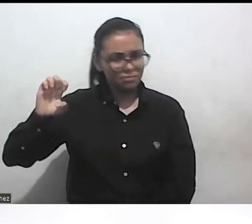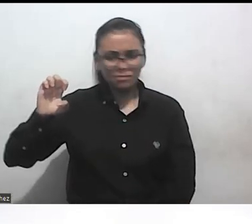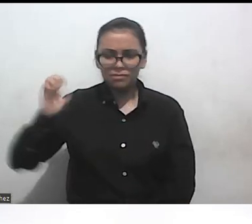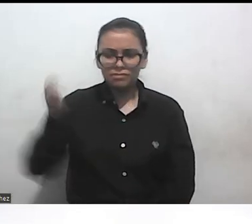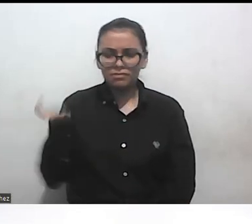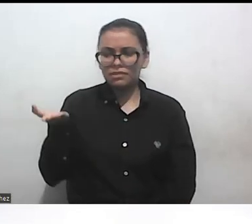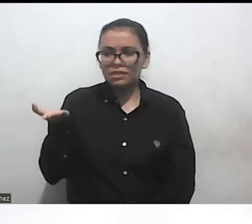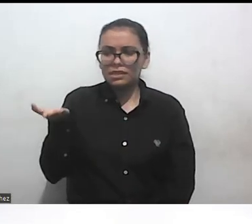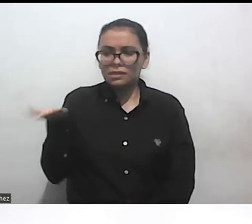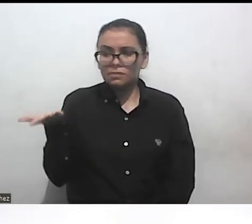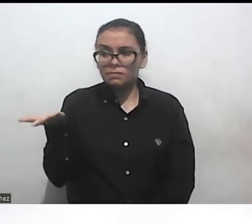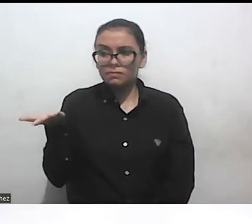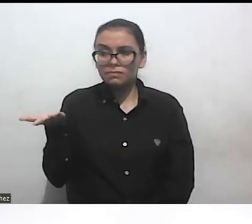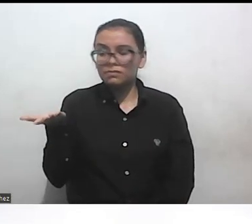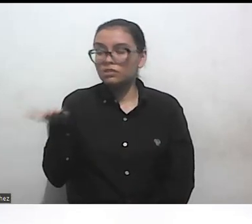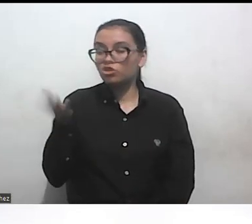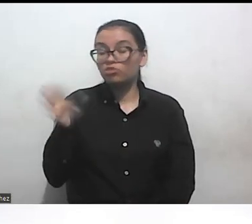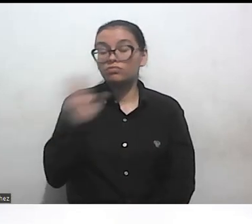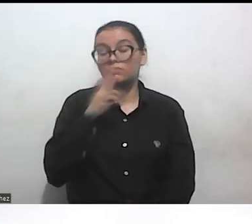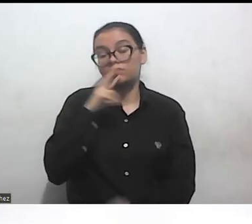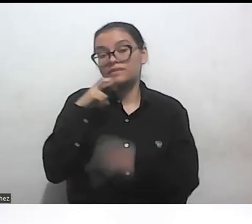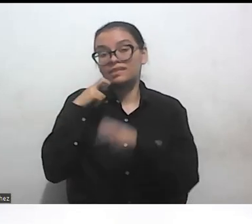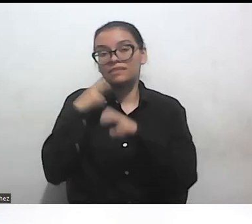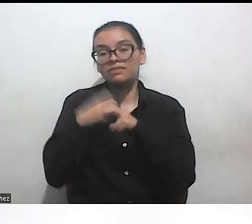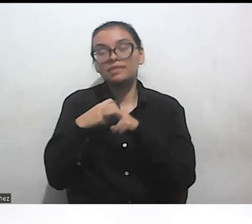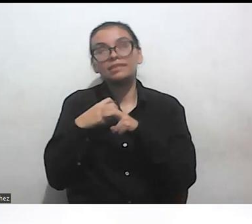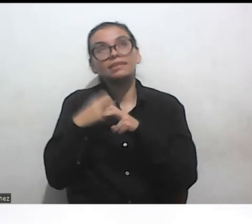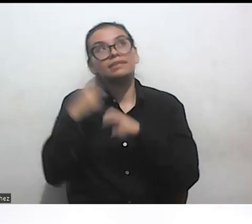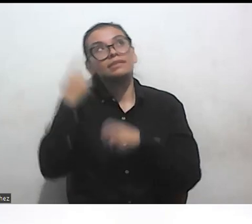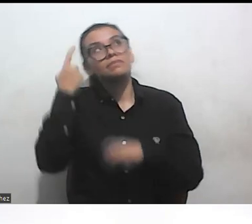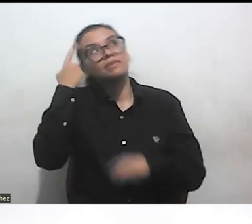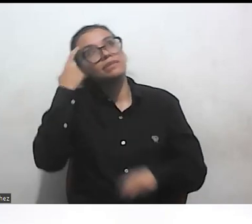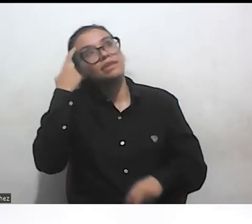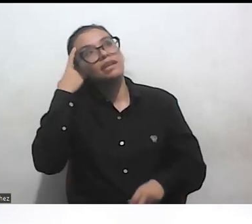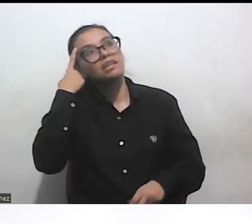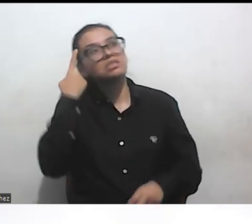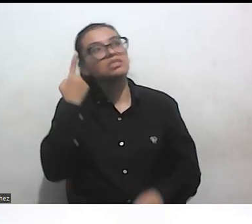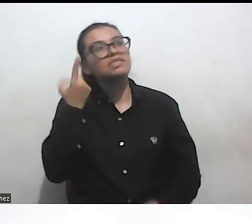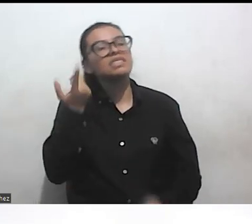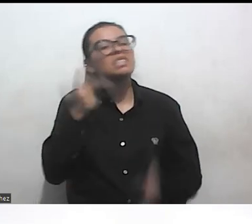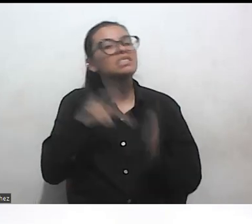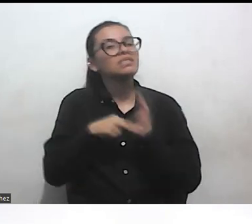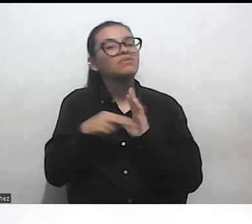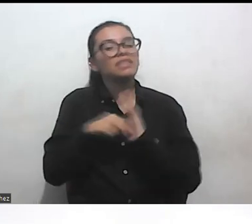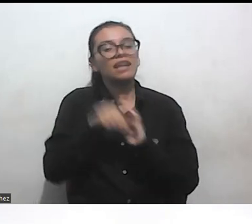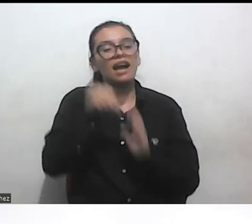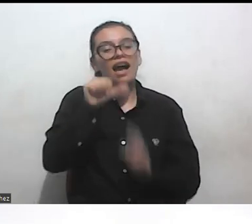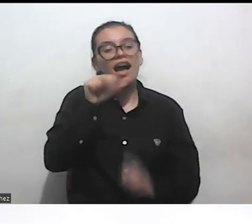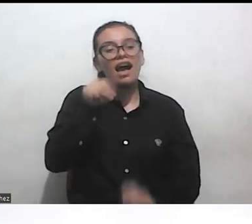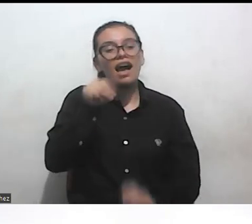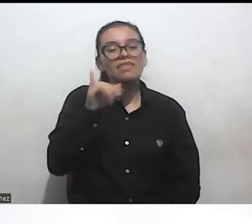es muy difícil pensar qué significa ser anticapacitista en este momento como en este contexto